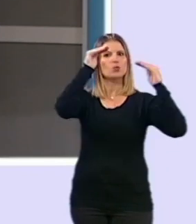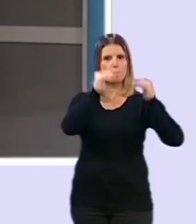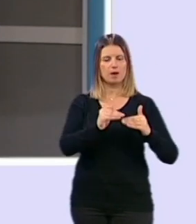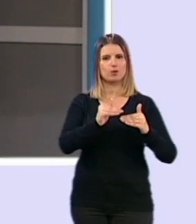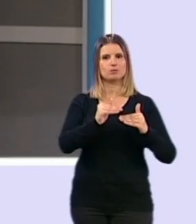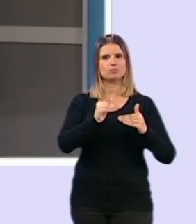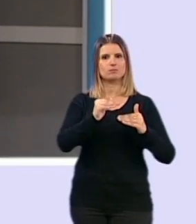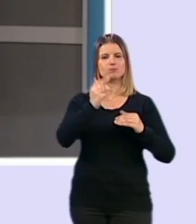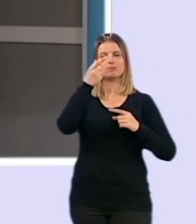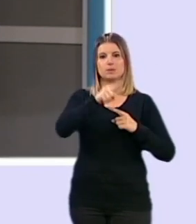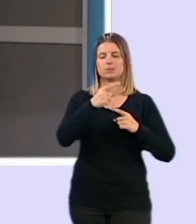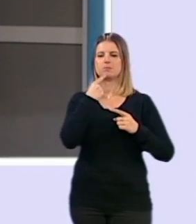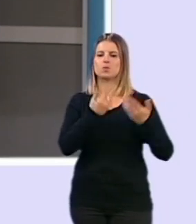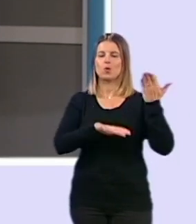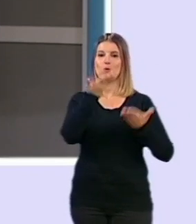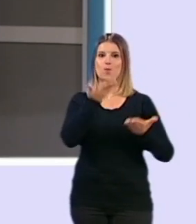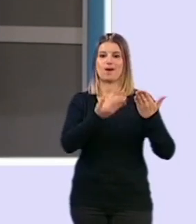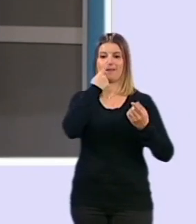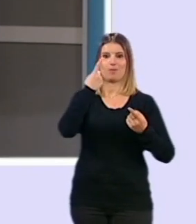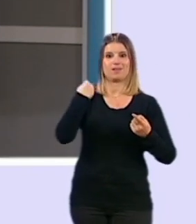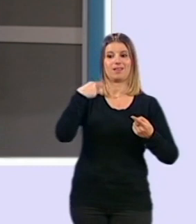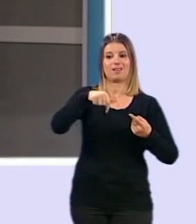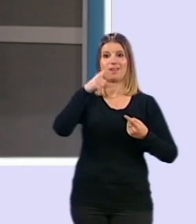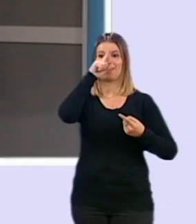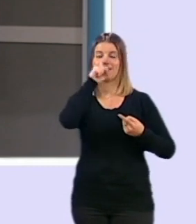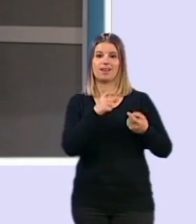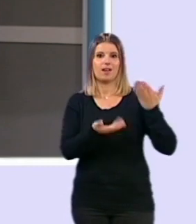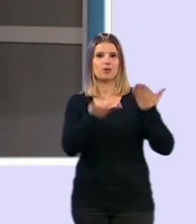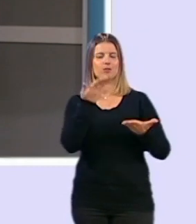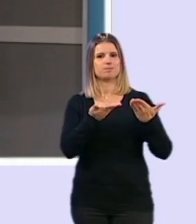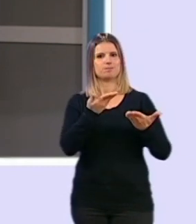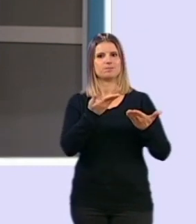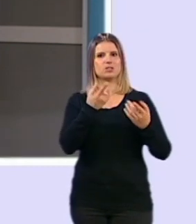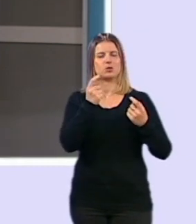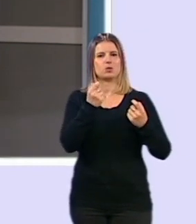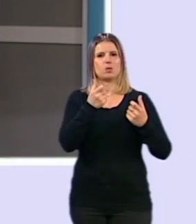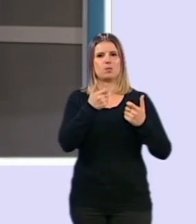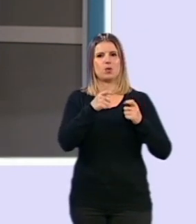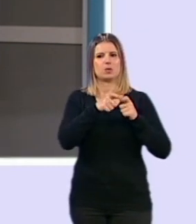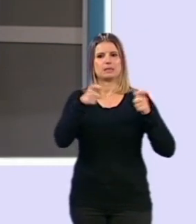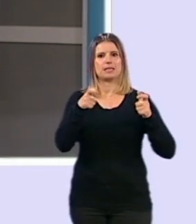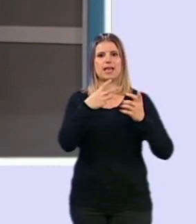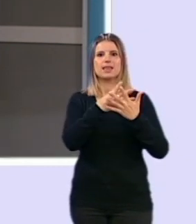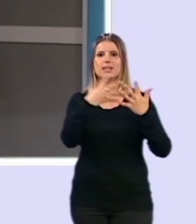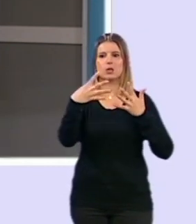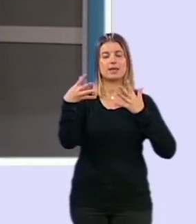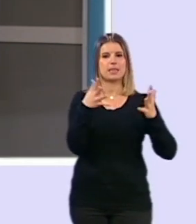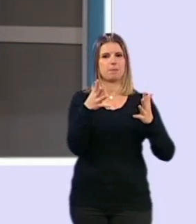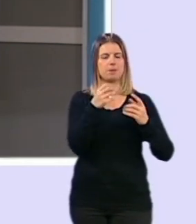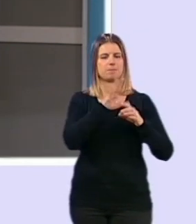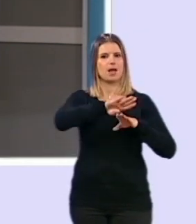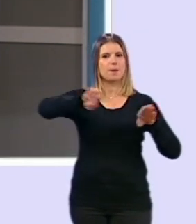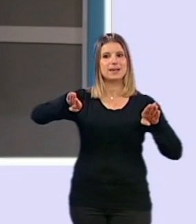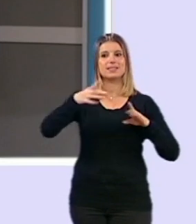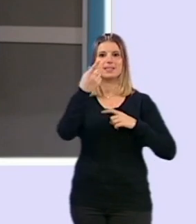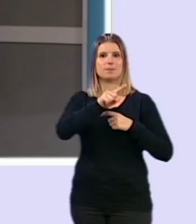si hacemos la comparativa, sin contar ese pequeño repunte que tuvimos el 19 de marzo, y también el